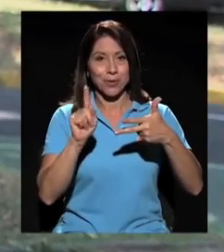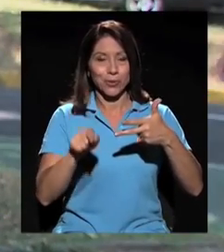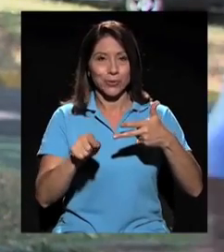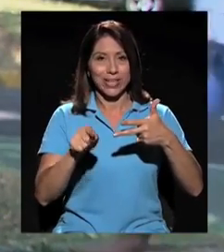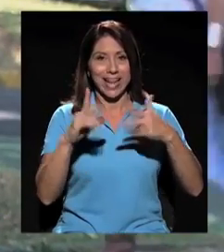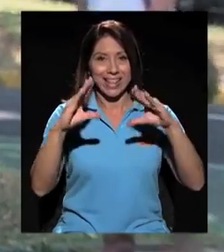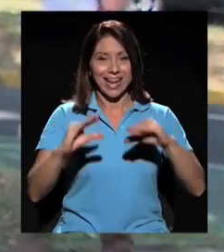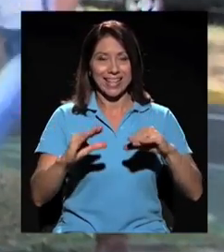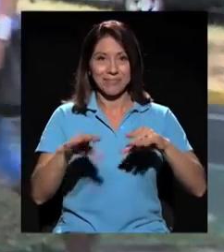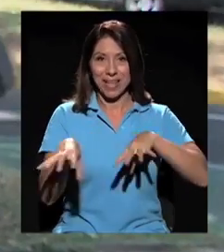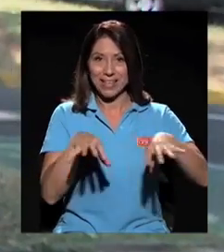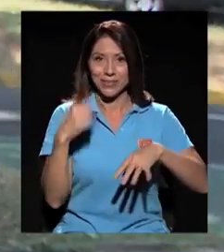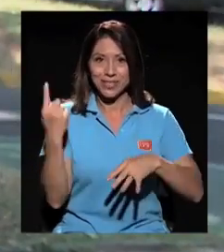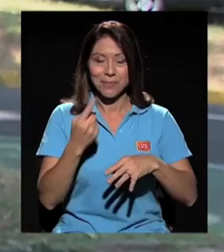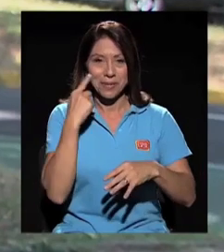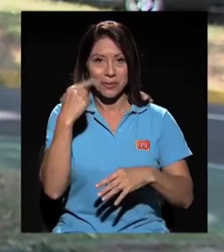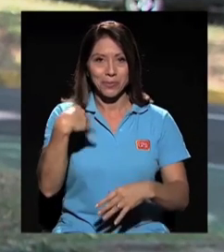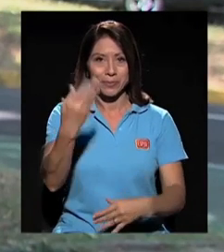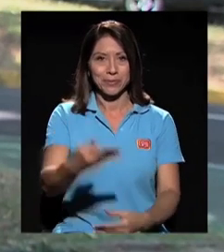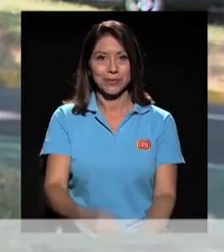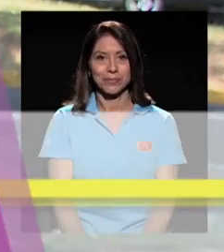siempre activos. Nos vemos en la próxima.